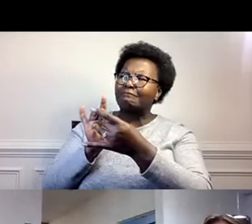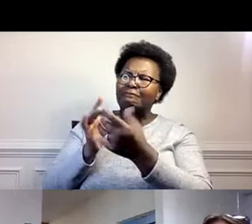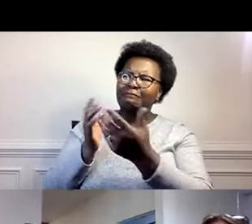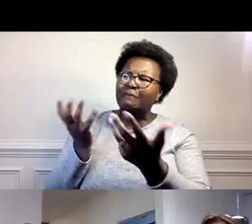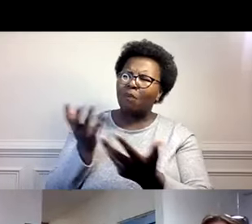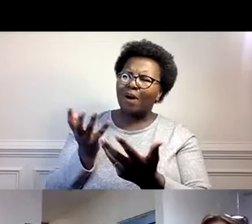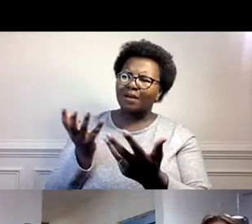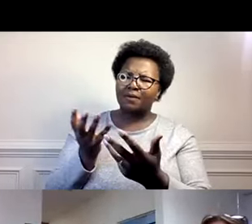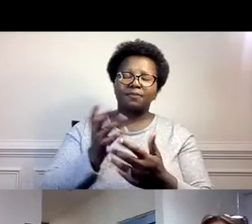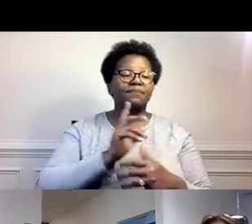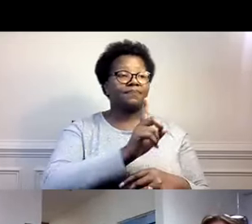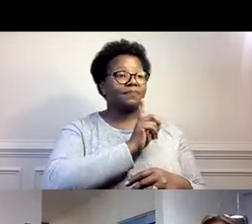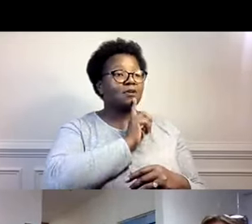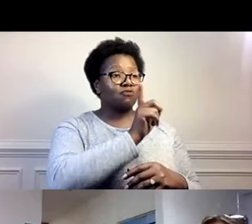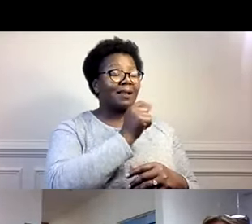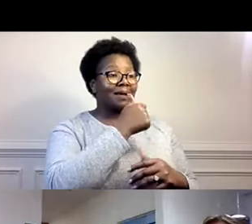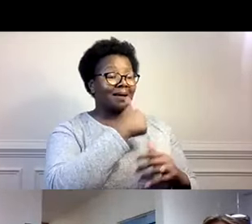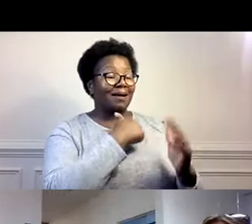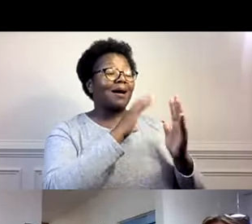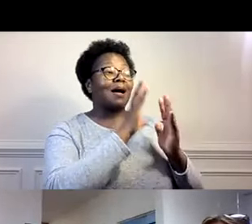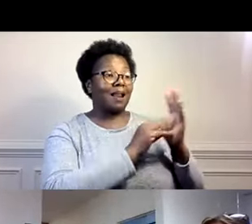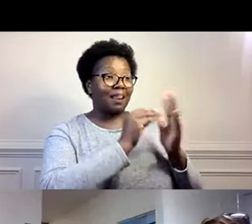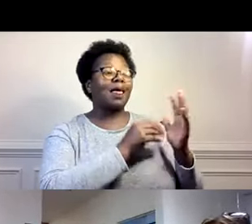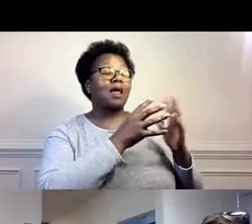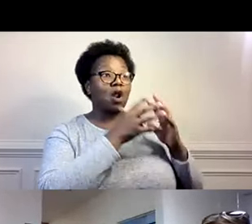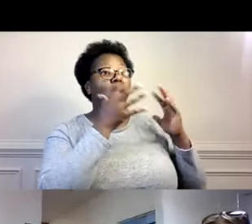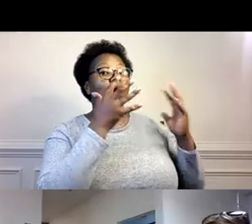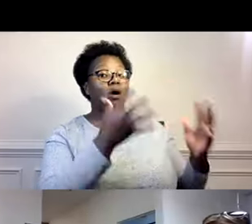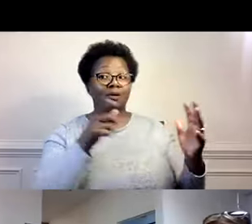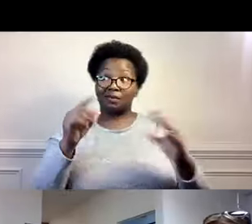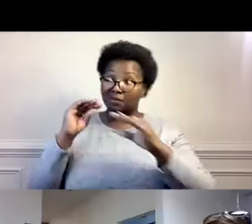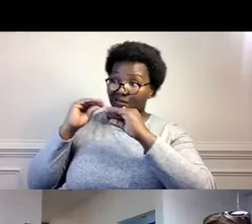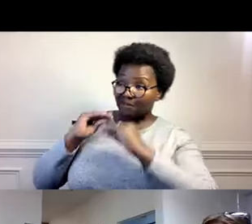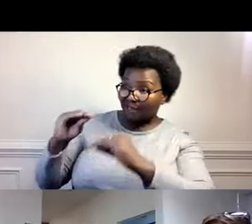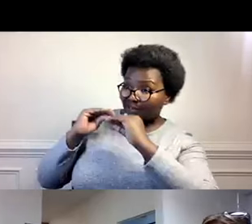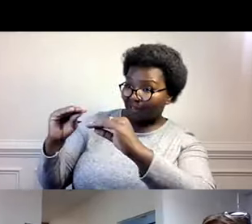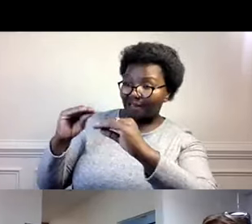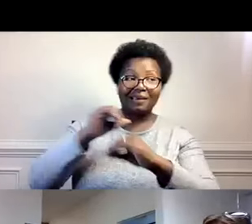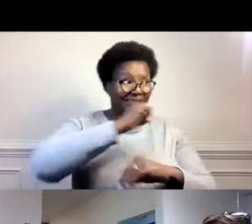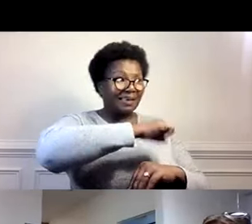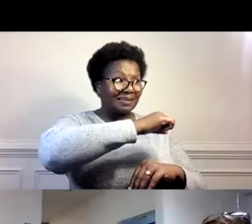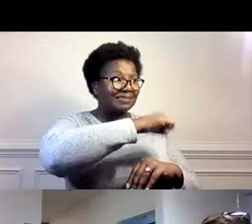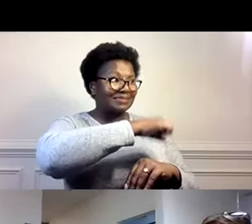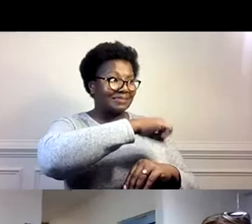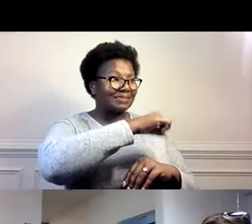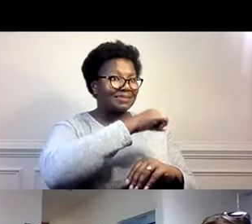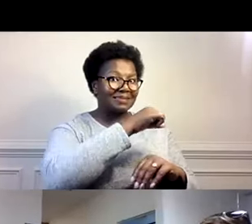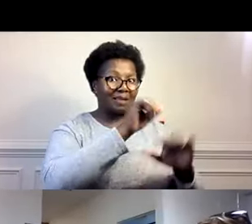13 años. He aprendido mucho. Bueno, ella es maestra, ¿verdad? Es tu maestra.